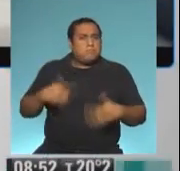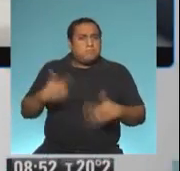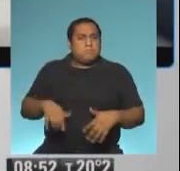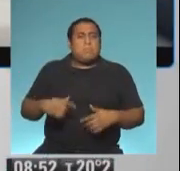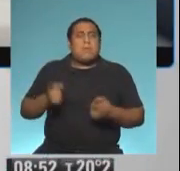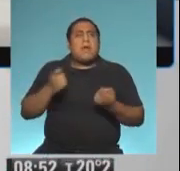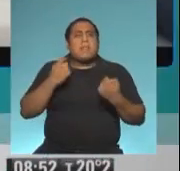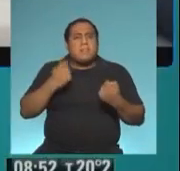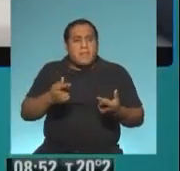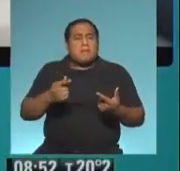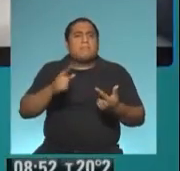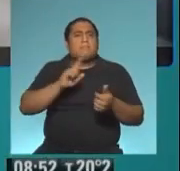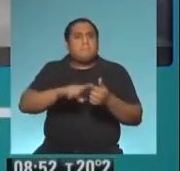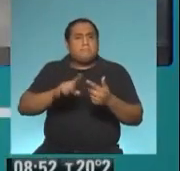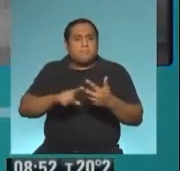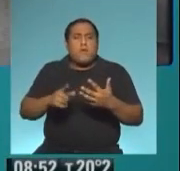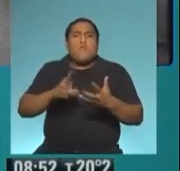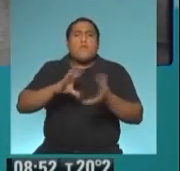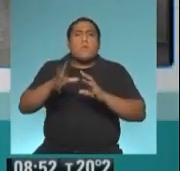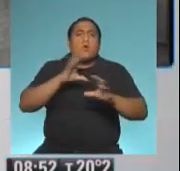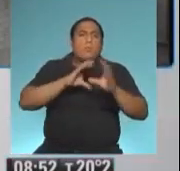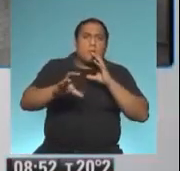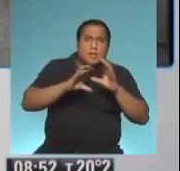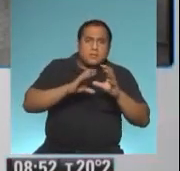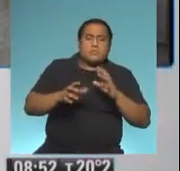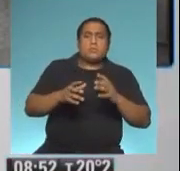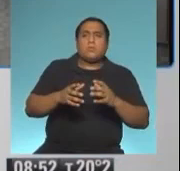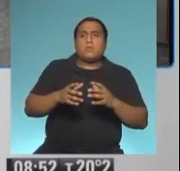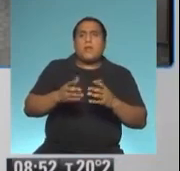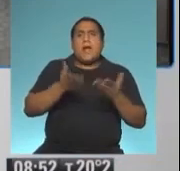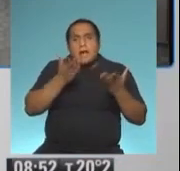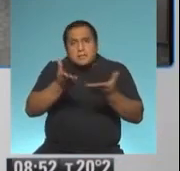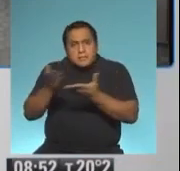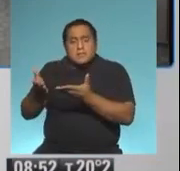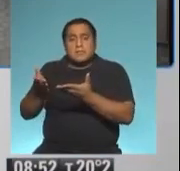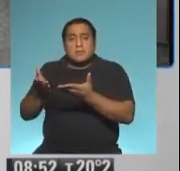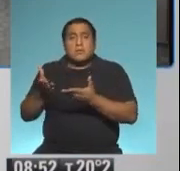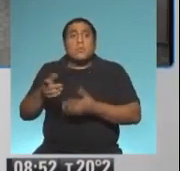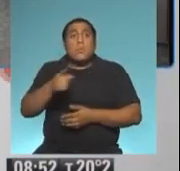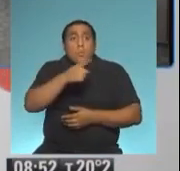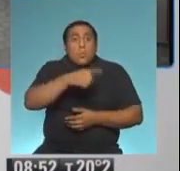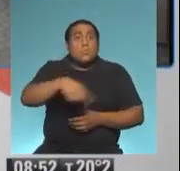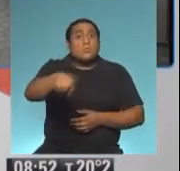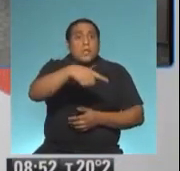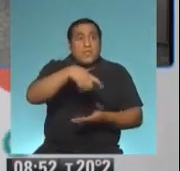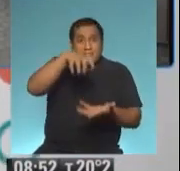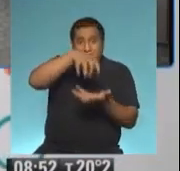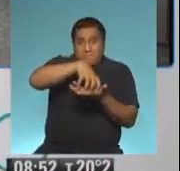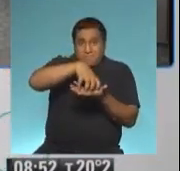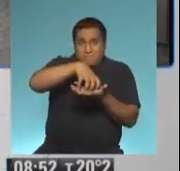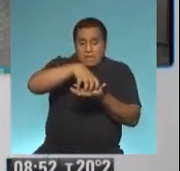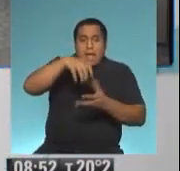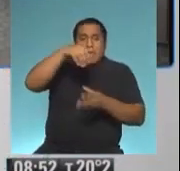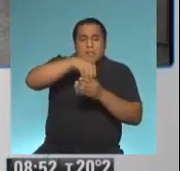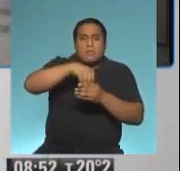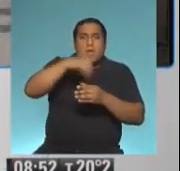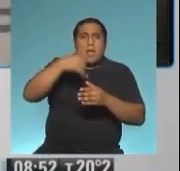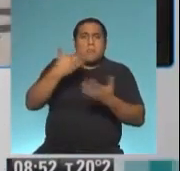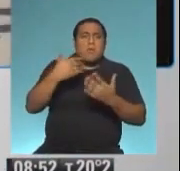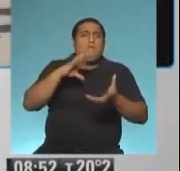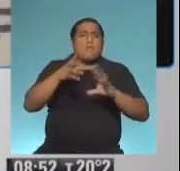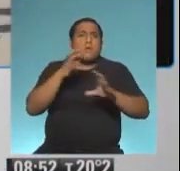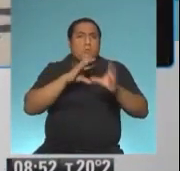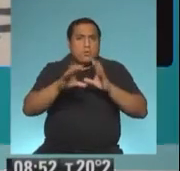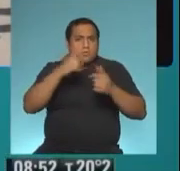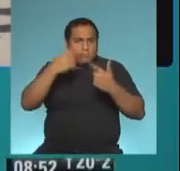alternativas comunicacionales para dar respuesta. Ustedes tienen desde la agencia muchísimas vías de contacto para